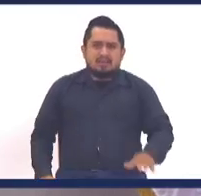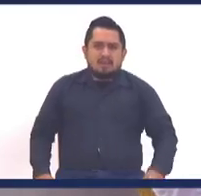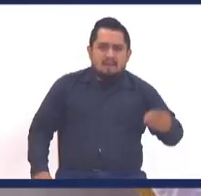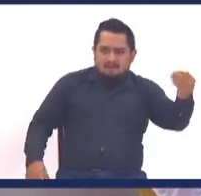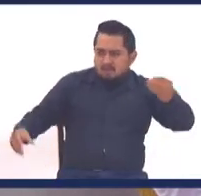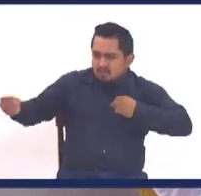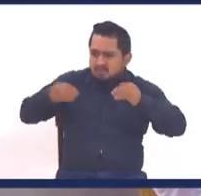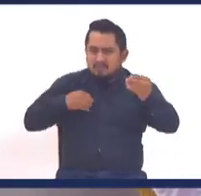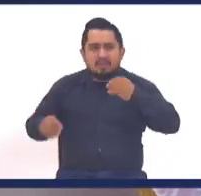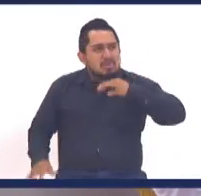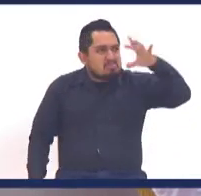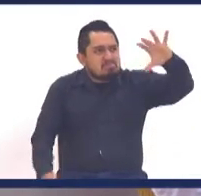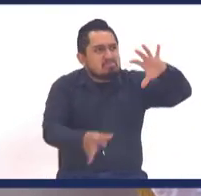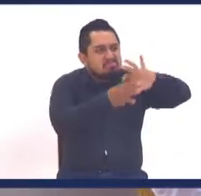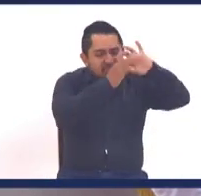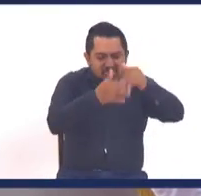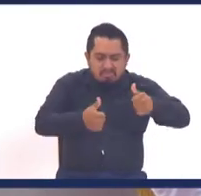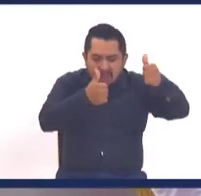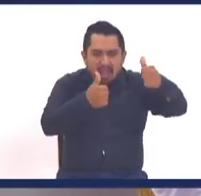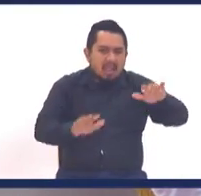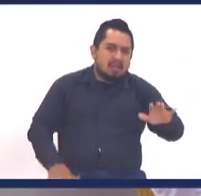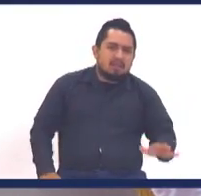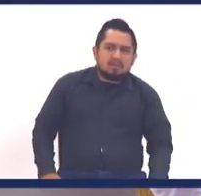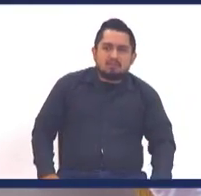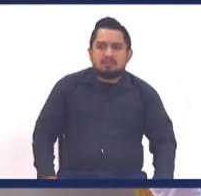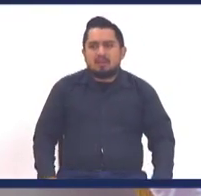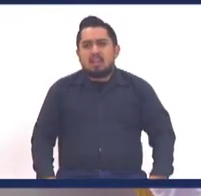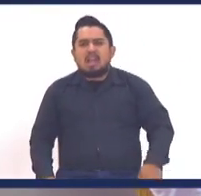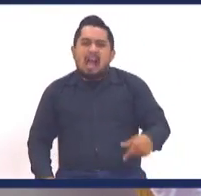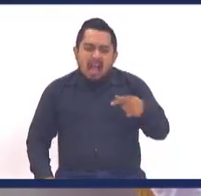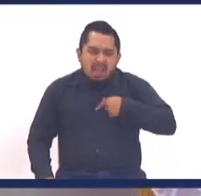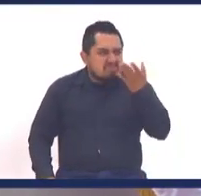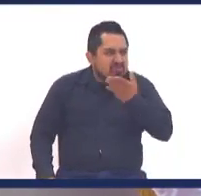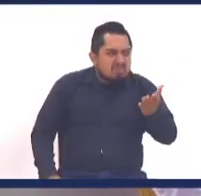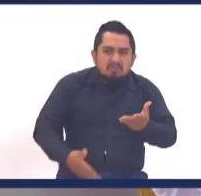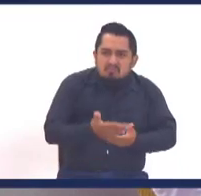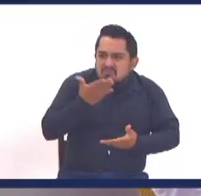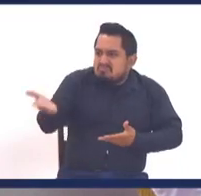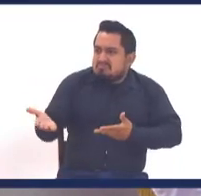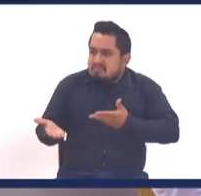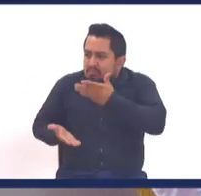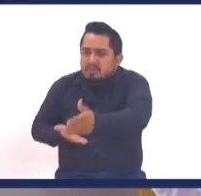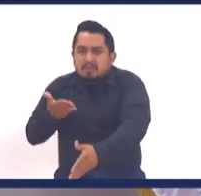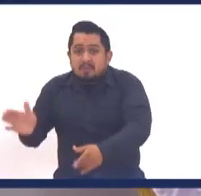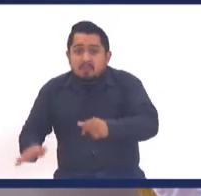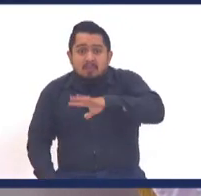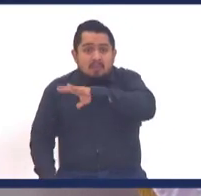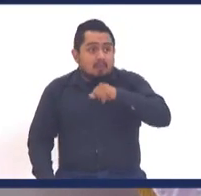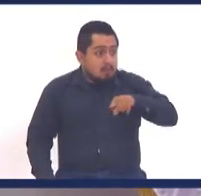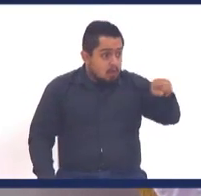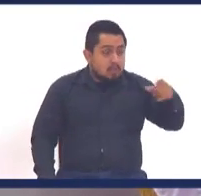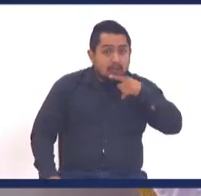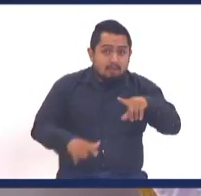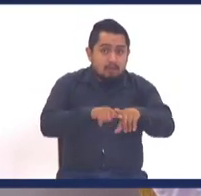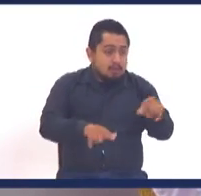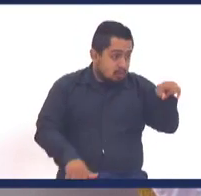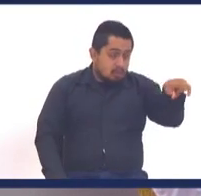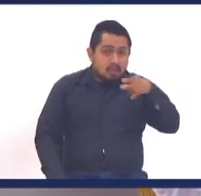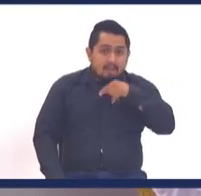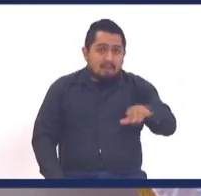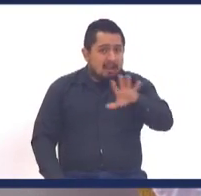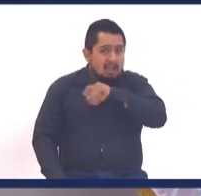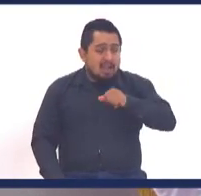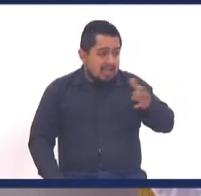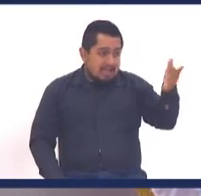ponerte a cuentas con el Creador. Otros fueron más allá y regalaron sus cosas. Bueno, yo conocí una familia que era del Tabernáculo Central hace muchos